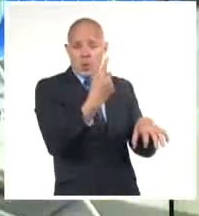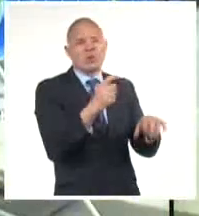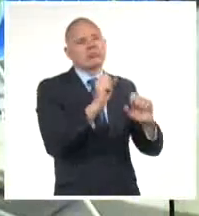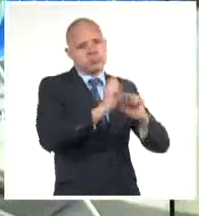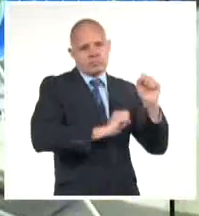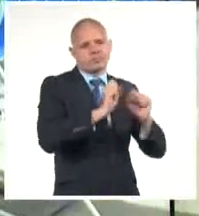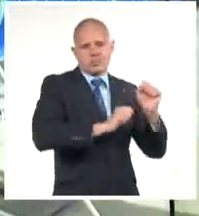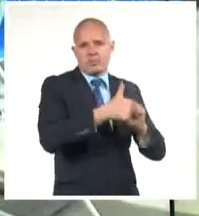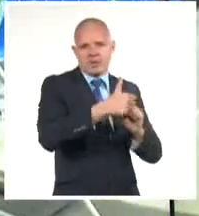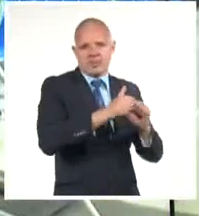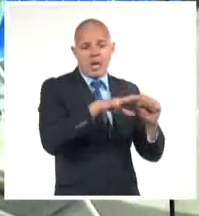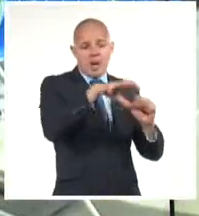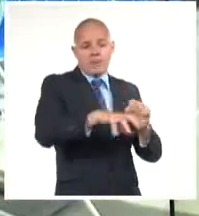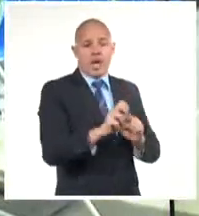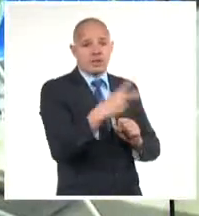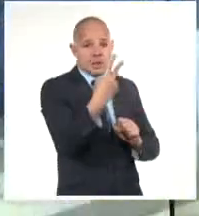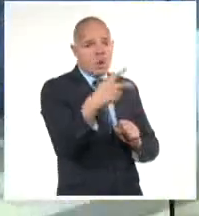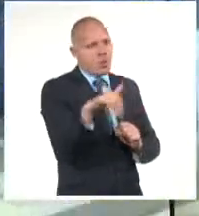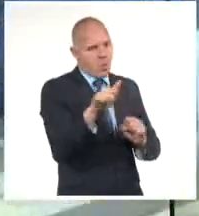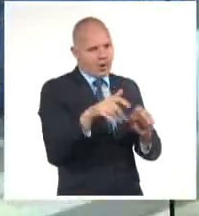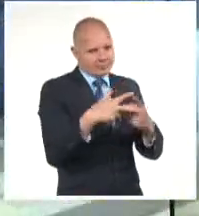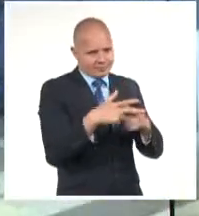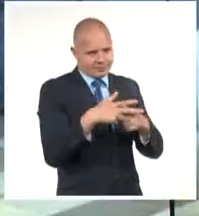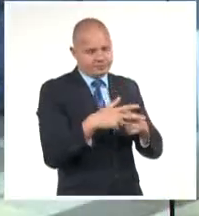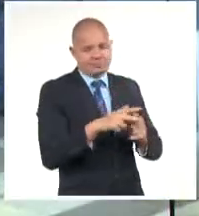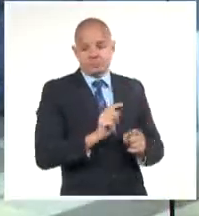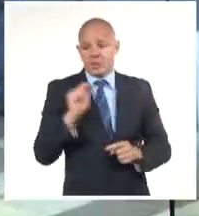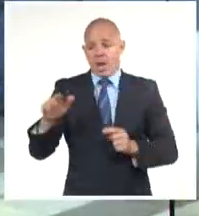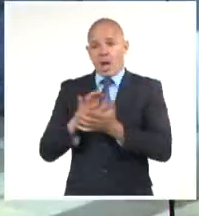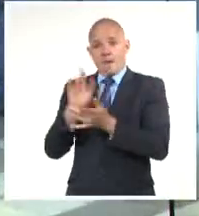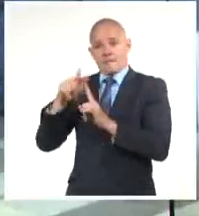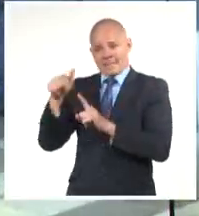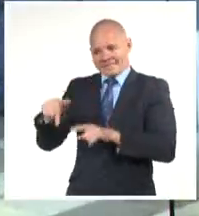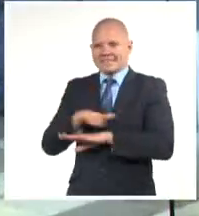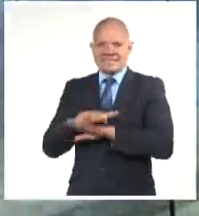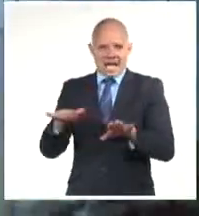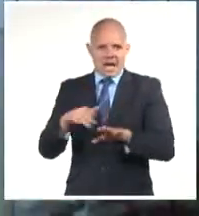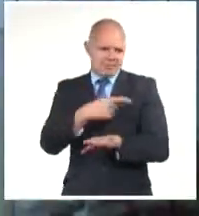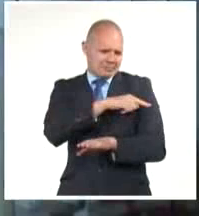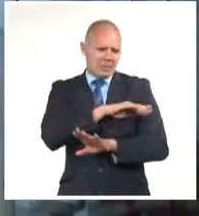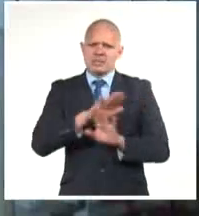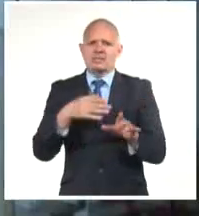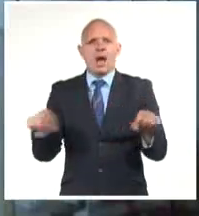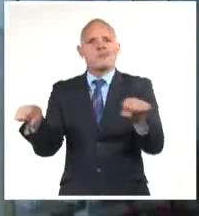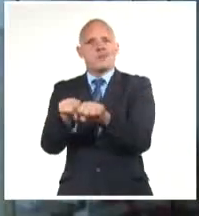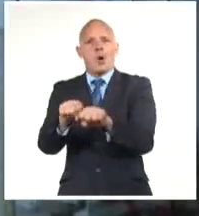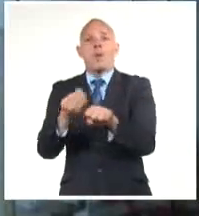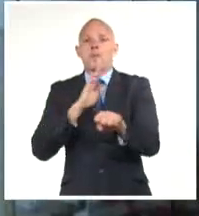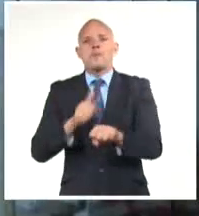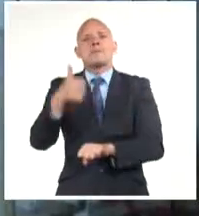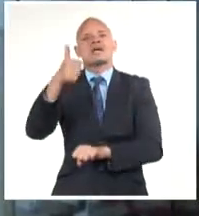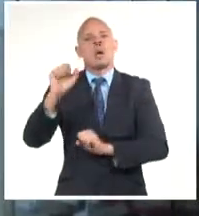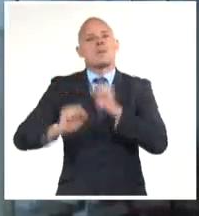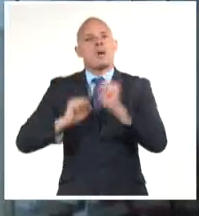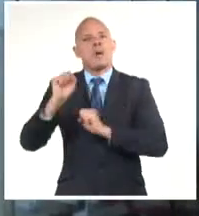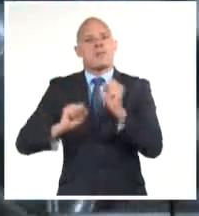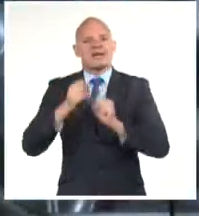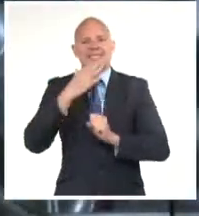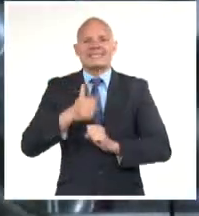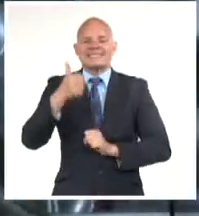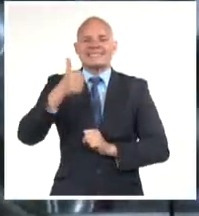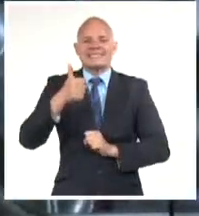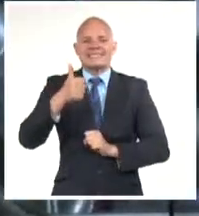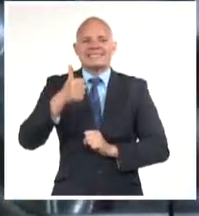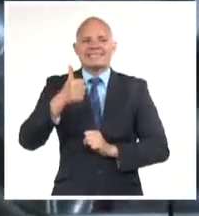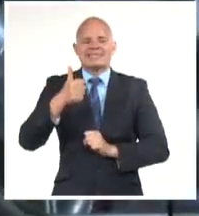Va bien el mantenimiento de la unidad 2 y la guiteras sincronizó hace solo unos días. Entonces, ¿por qué persisten los